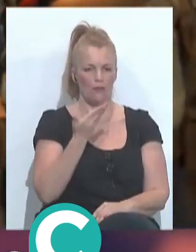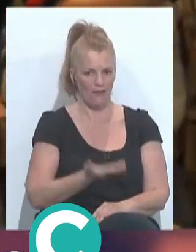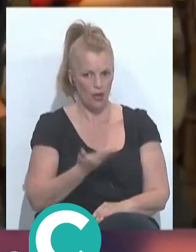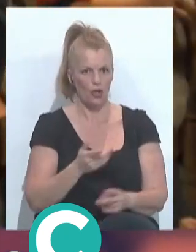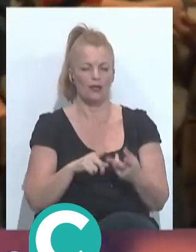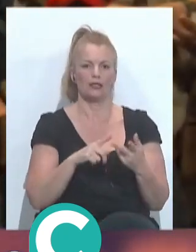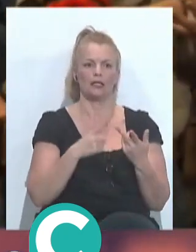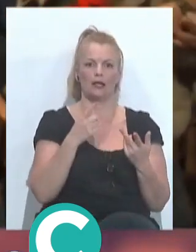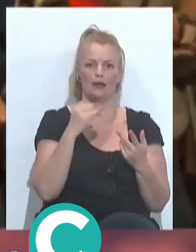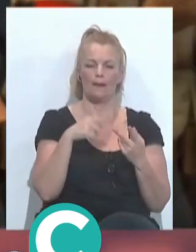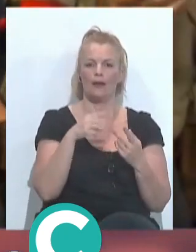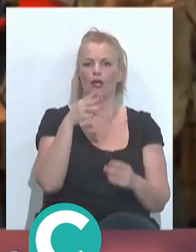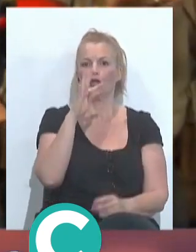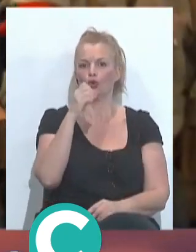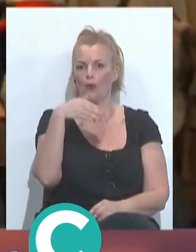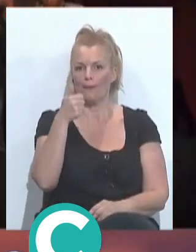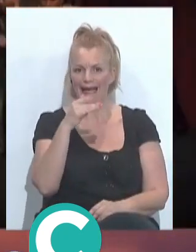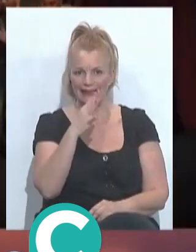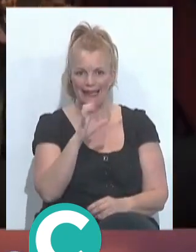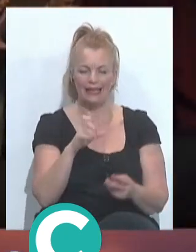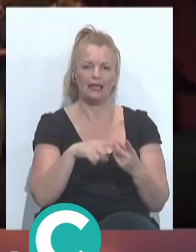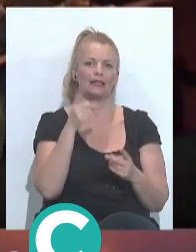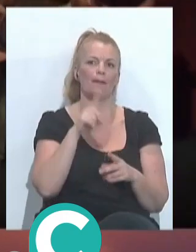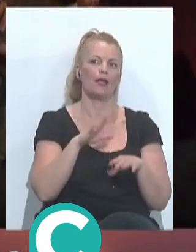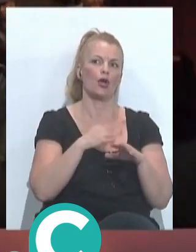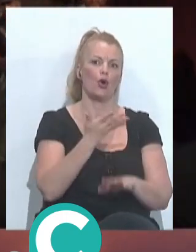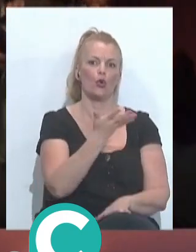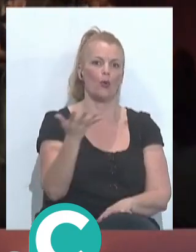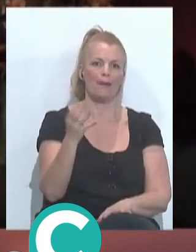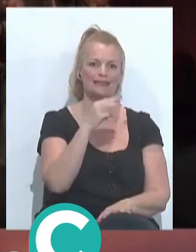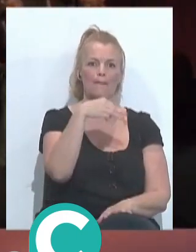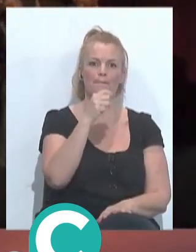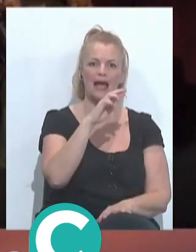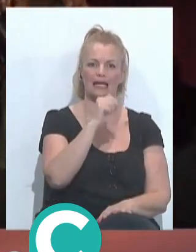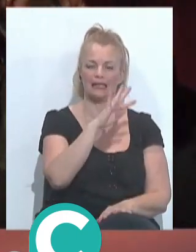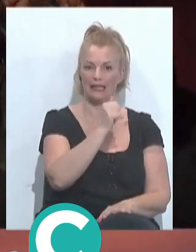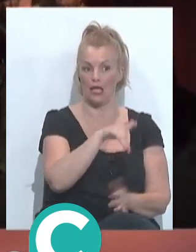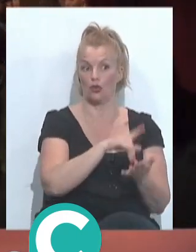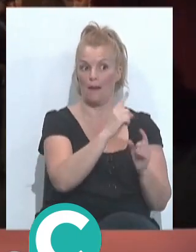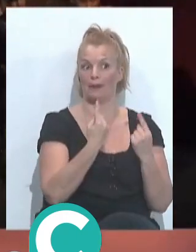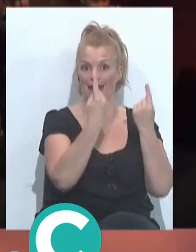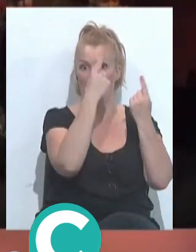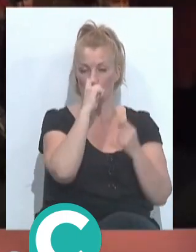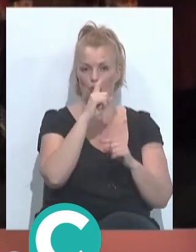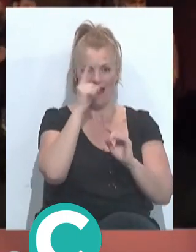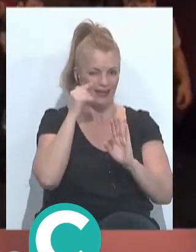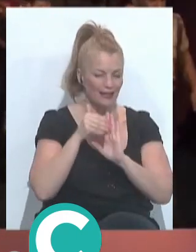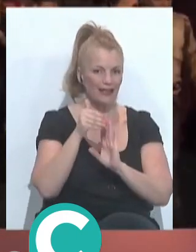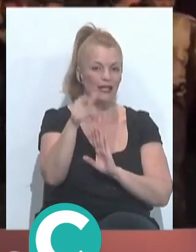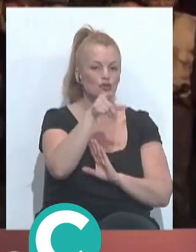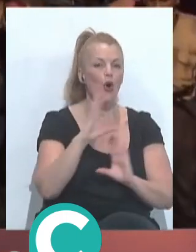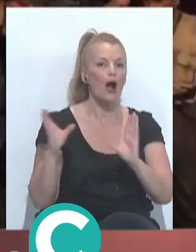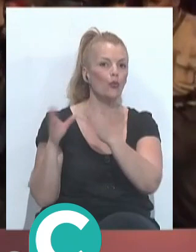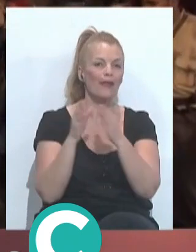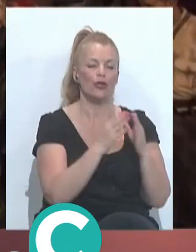pero sí, está Yona, está Germán, está Pitu Tomate, ahora tenemos el descubrimiento de la comparsa de Marta, que es el primer año y veremos en los próximos años. Son agrupaciones